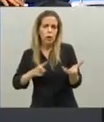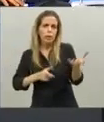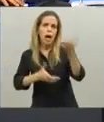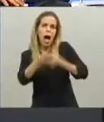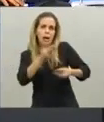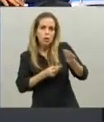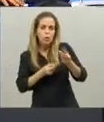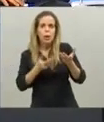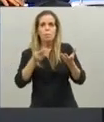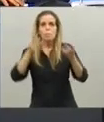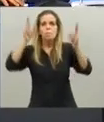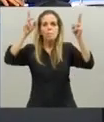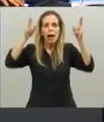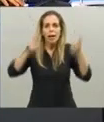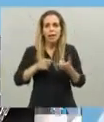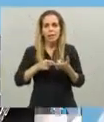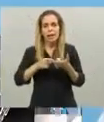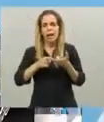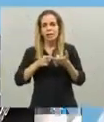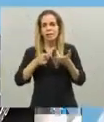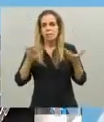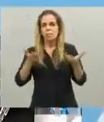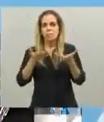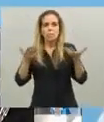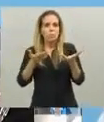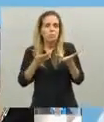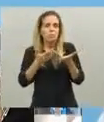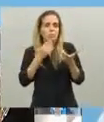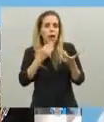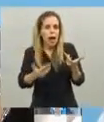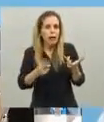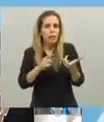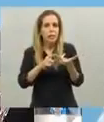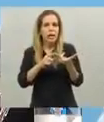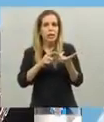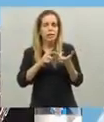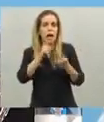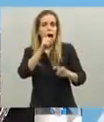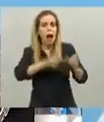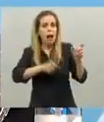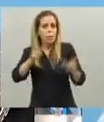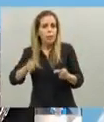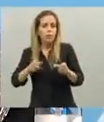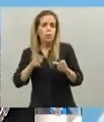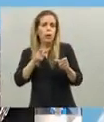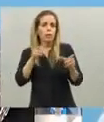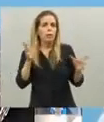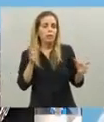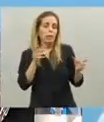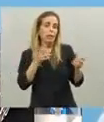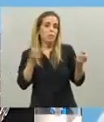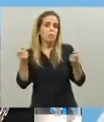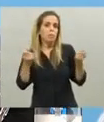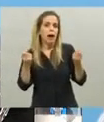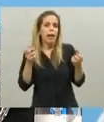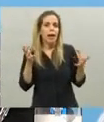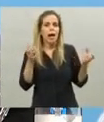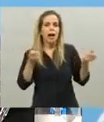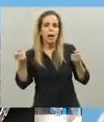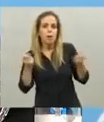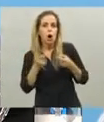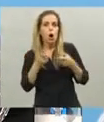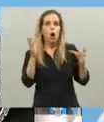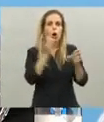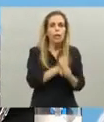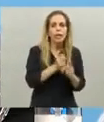maestros a las maestras a los que siguen trabajando en el transporte a los que siguen